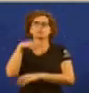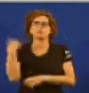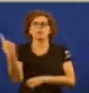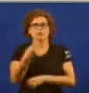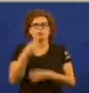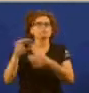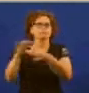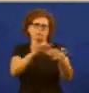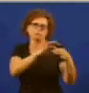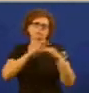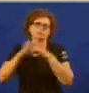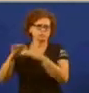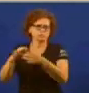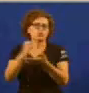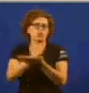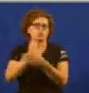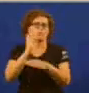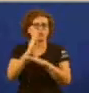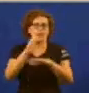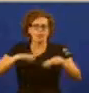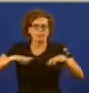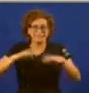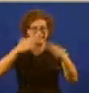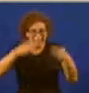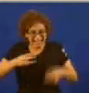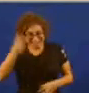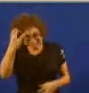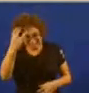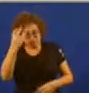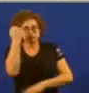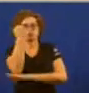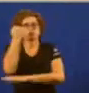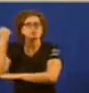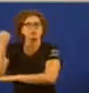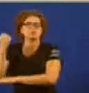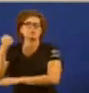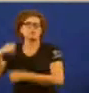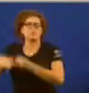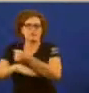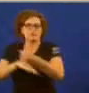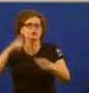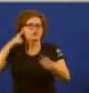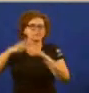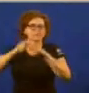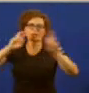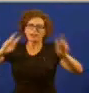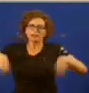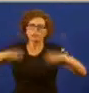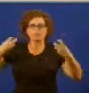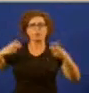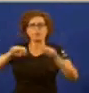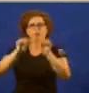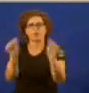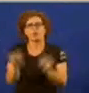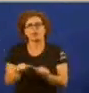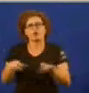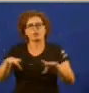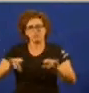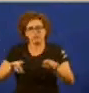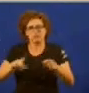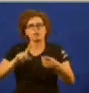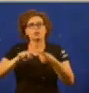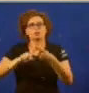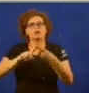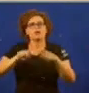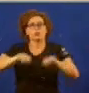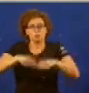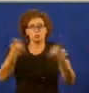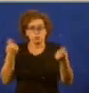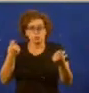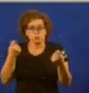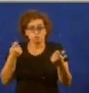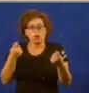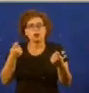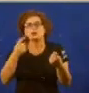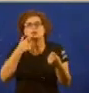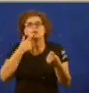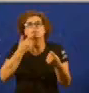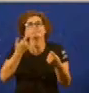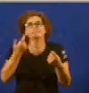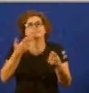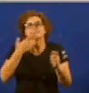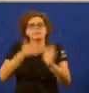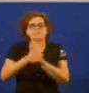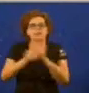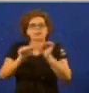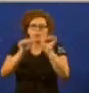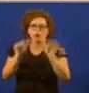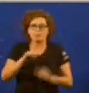Parlamento hai tres posicións básicas para a reforma do modelo territorial unha posición de ruptura mensese por a